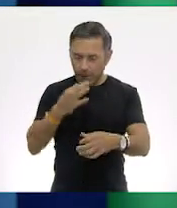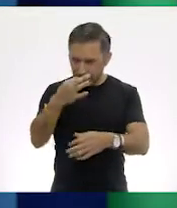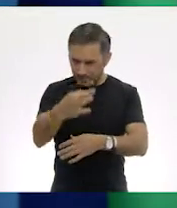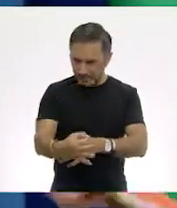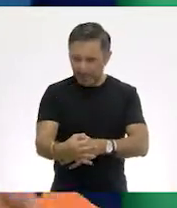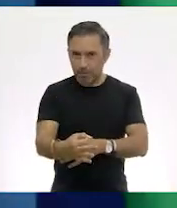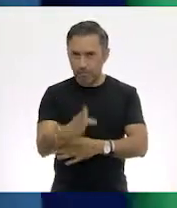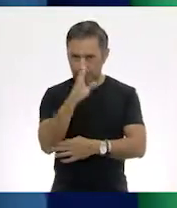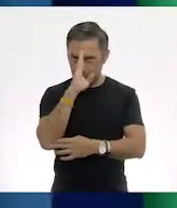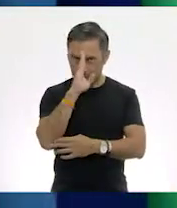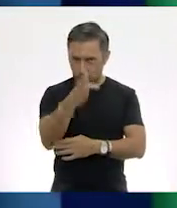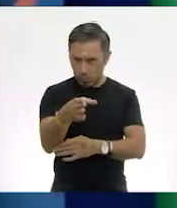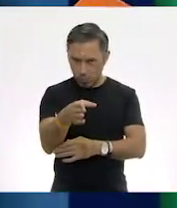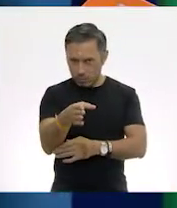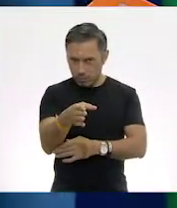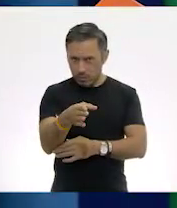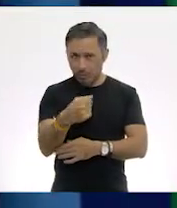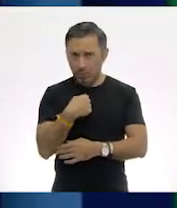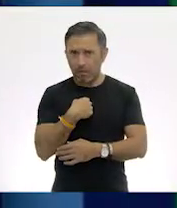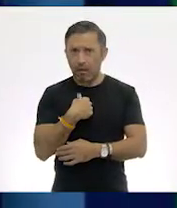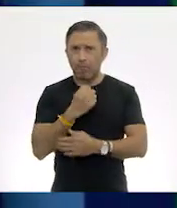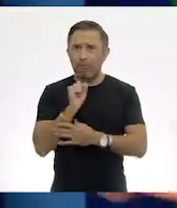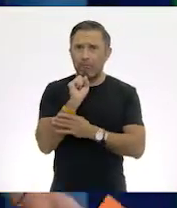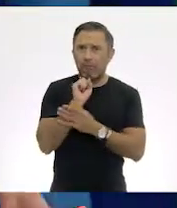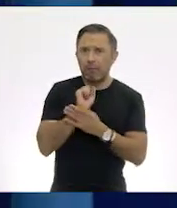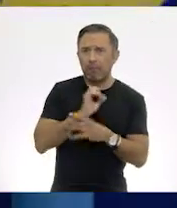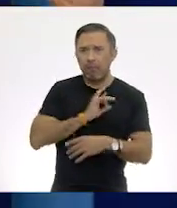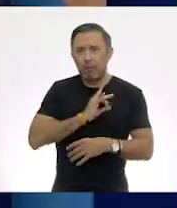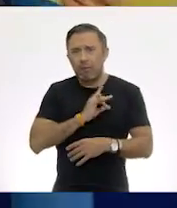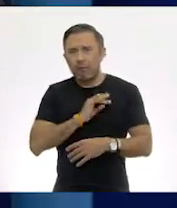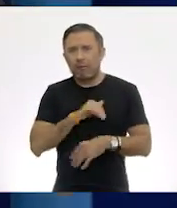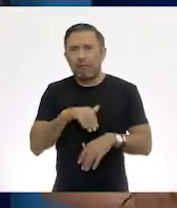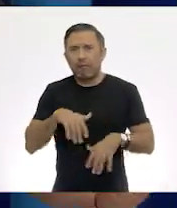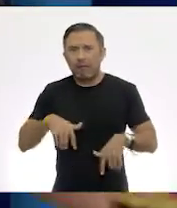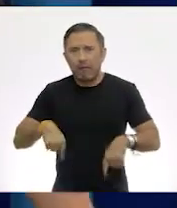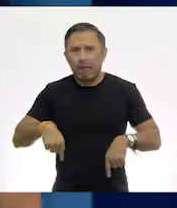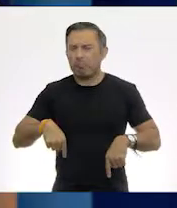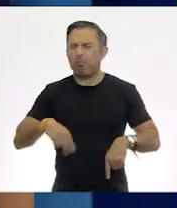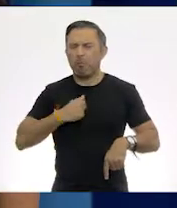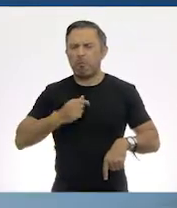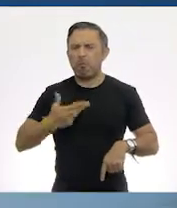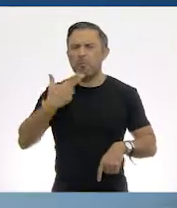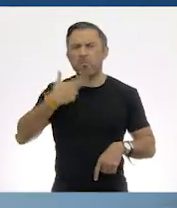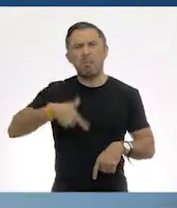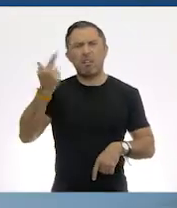enfrentarlo sin achicarse. Así que respira hondo,